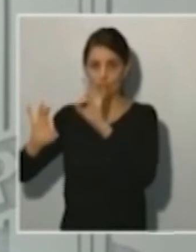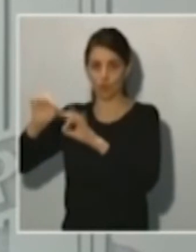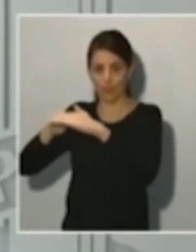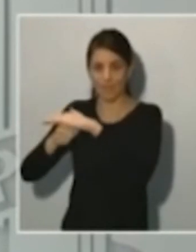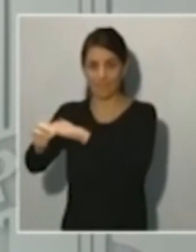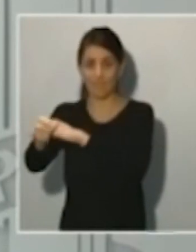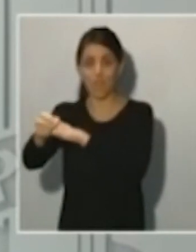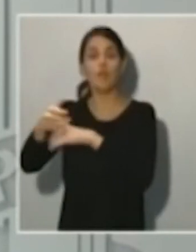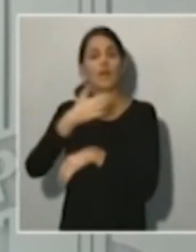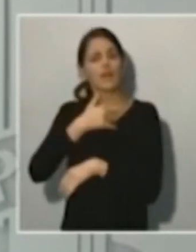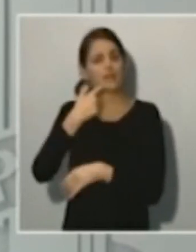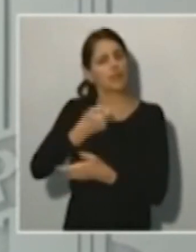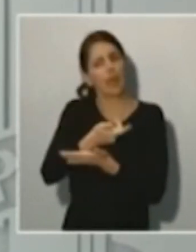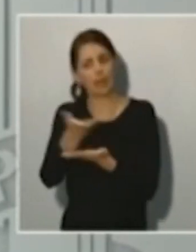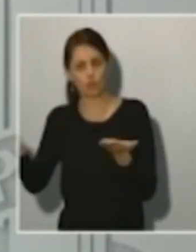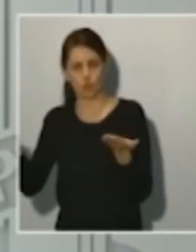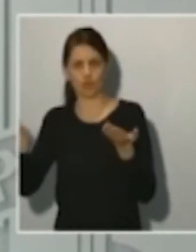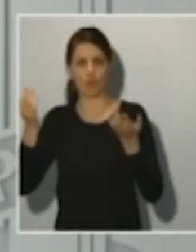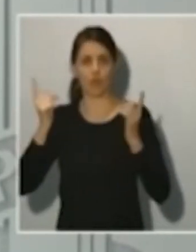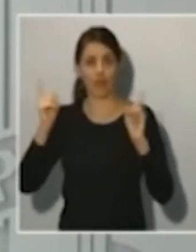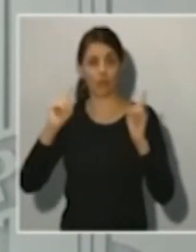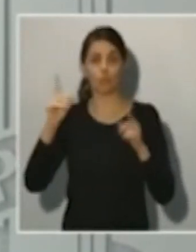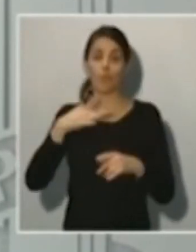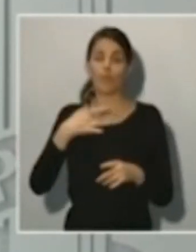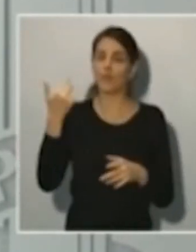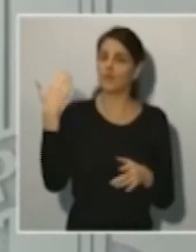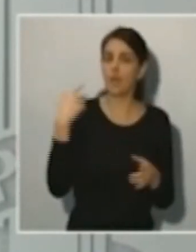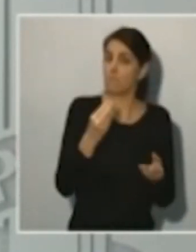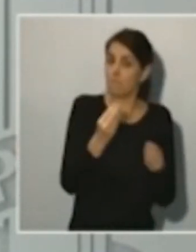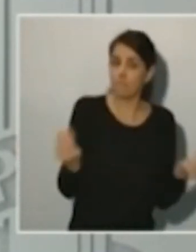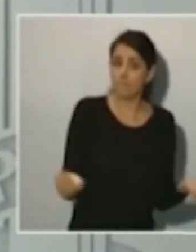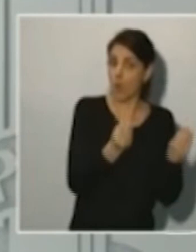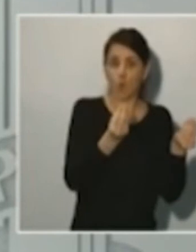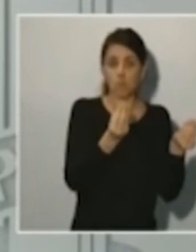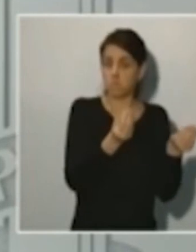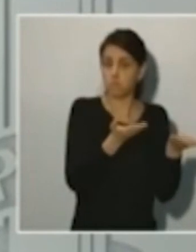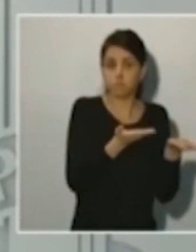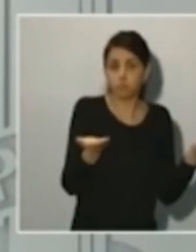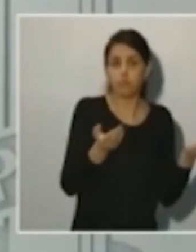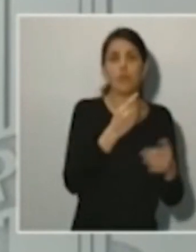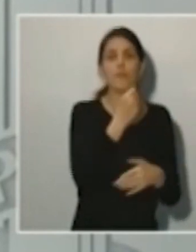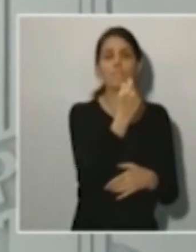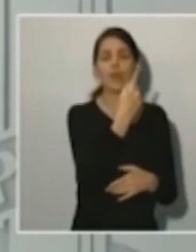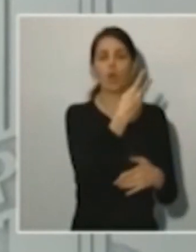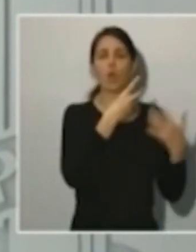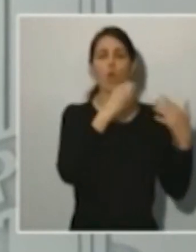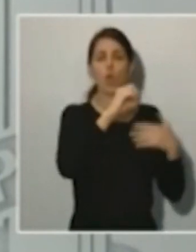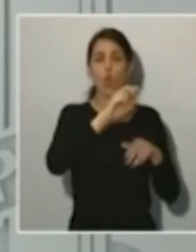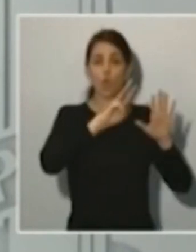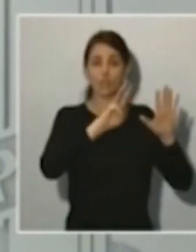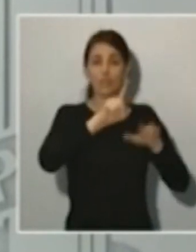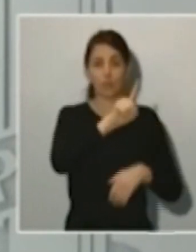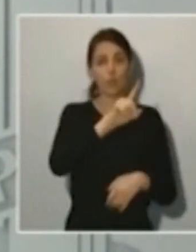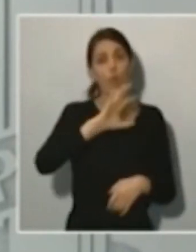casos o se han curado, los curados hasta ahora son 1.081, o han fallecido, o están en